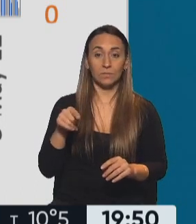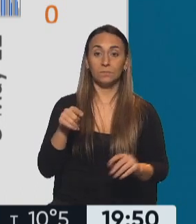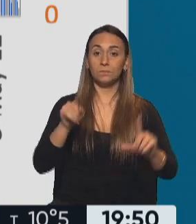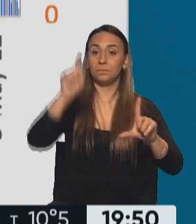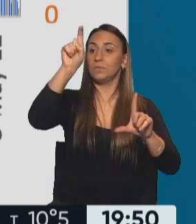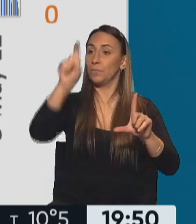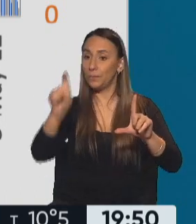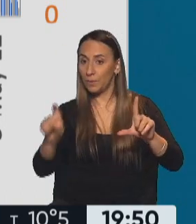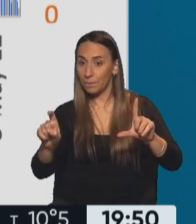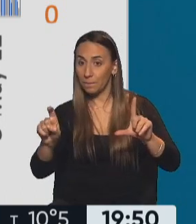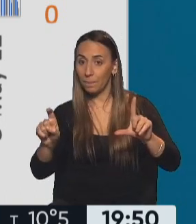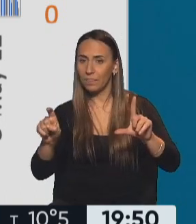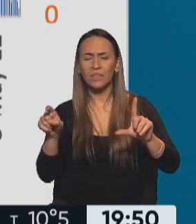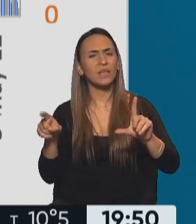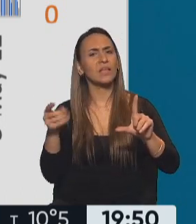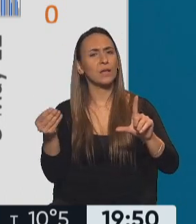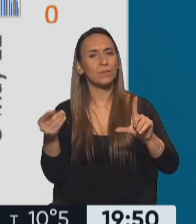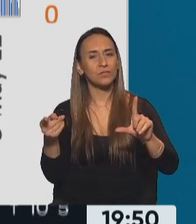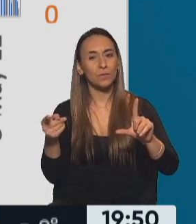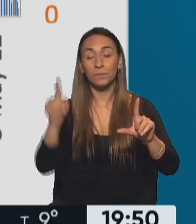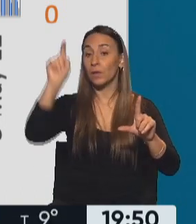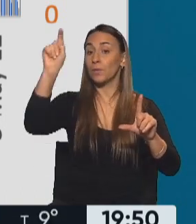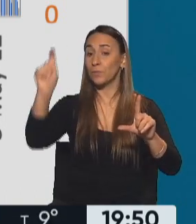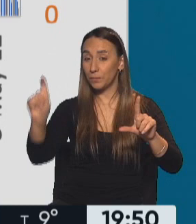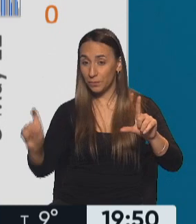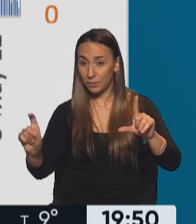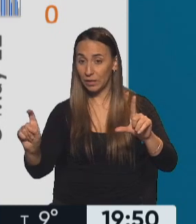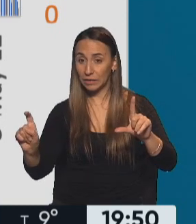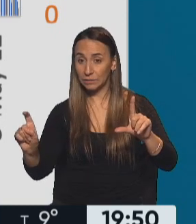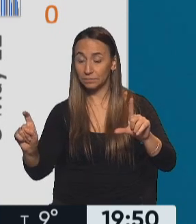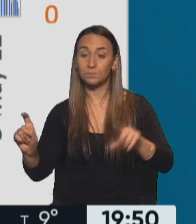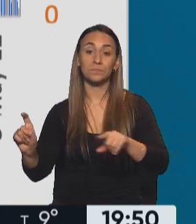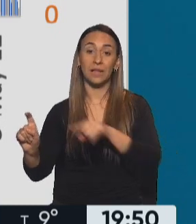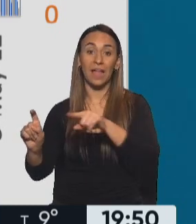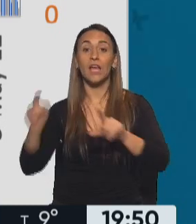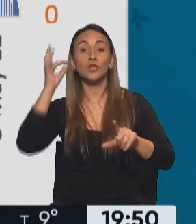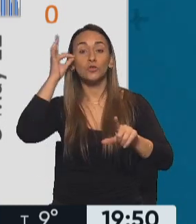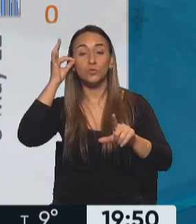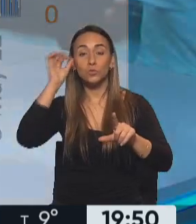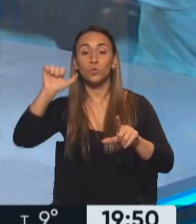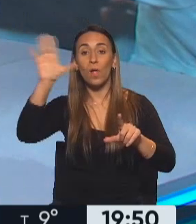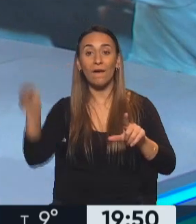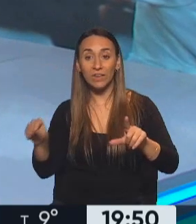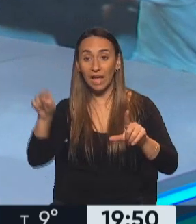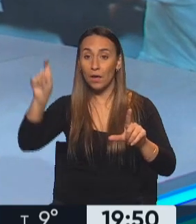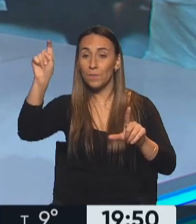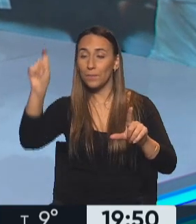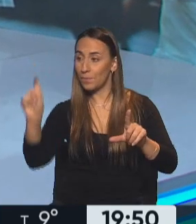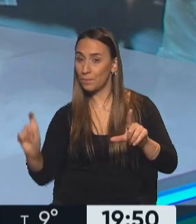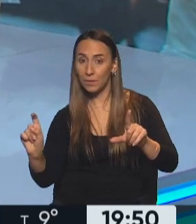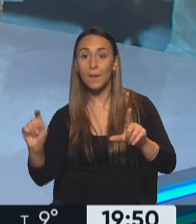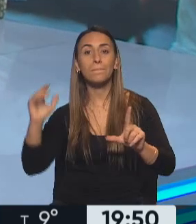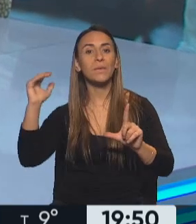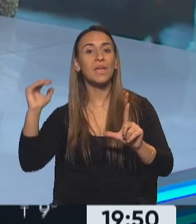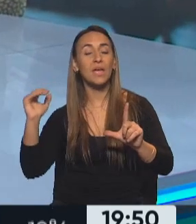bajar en Sudáfrica. ¿Qué pasó cuando bajaba en Sudáfrica? Tenemos para mostrarles en Norteamérica. A ver. A dónde se mueve. Fíjese lo que está